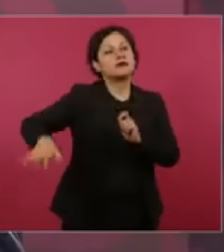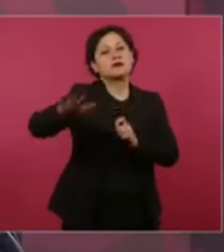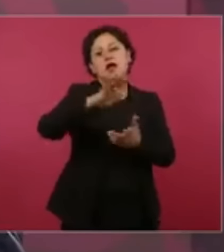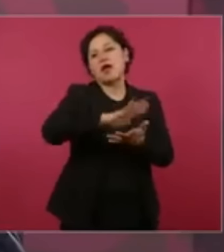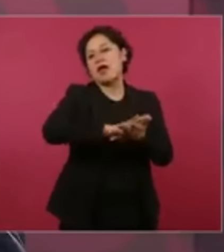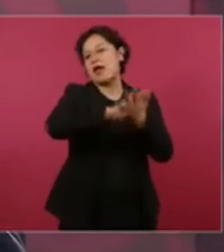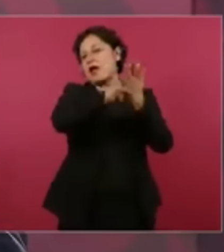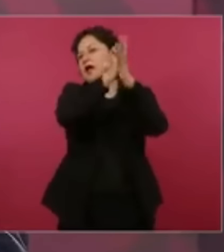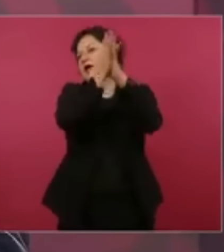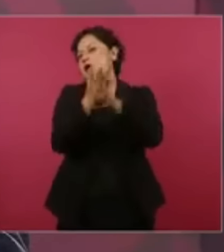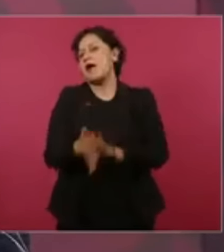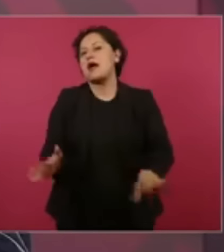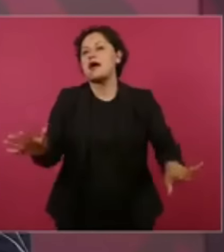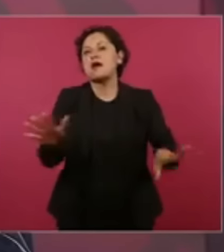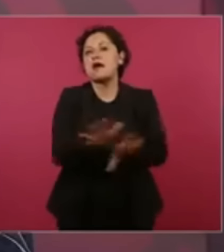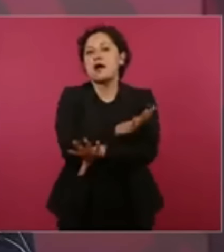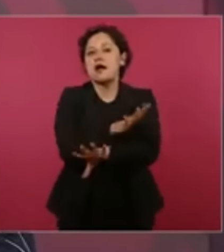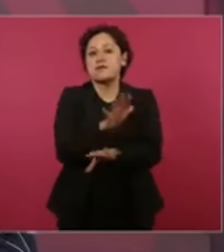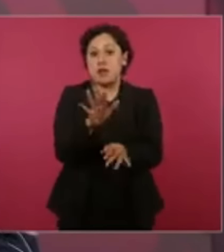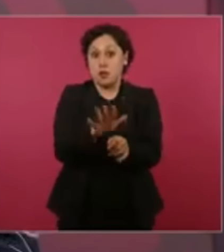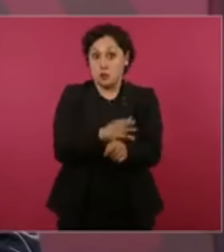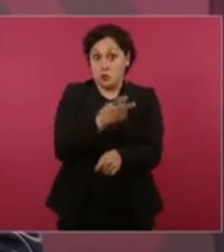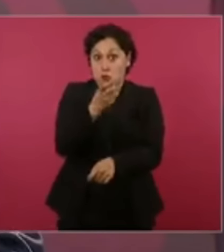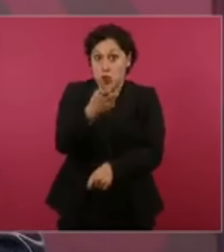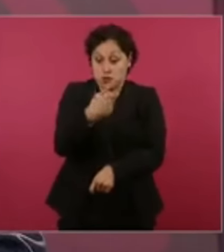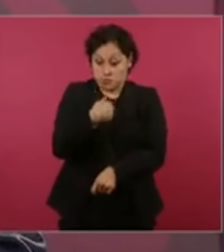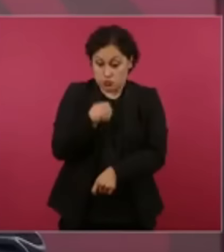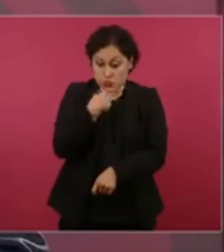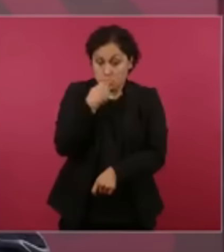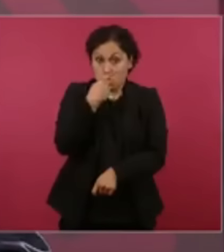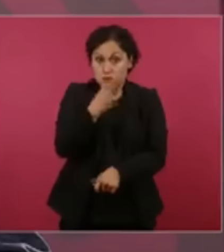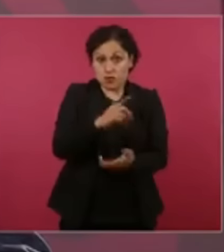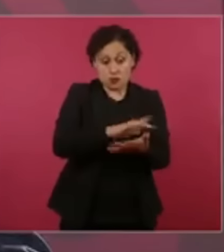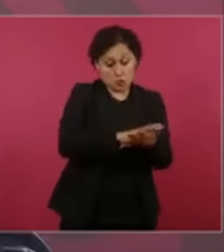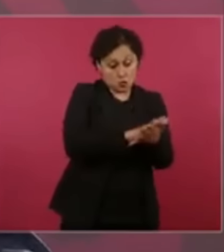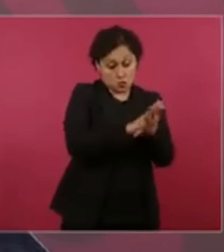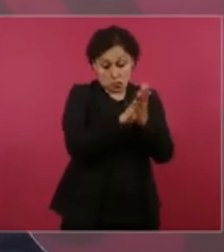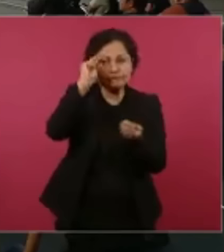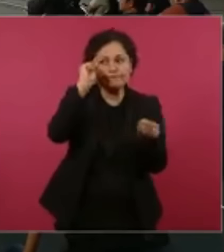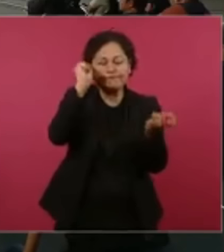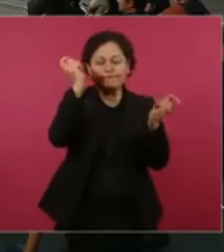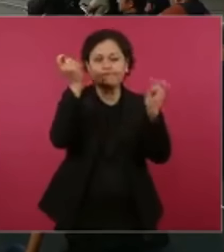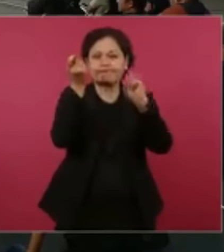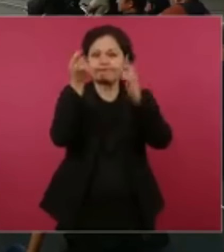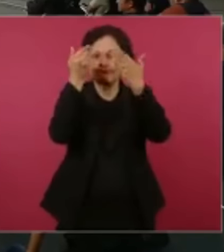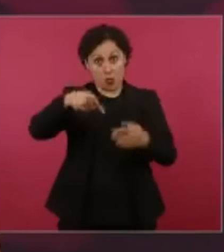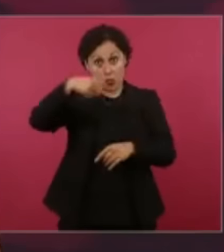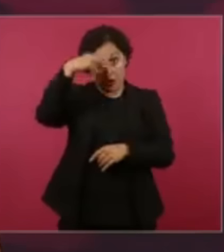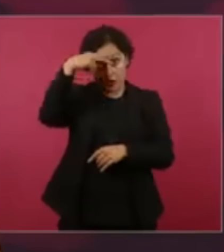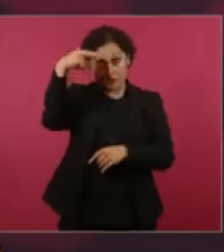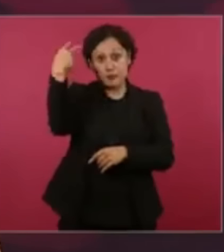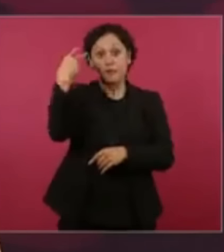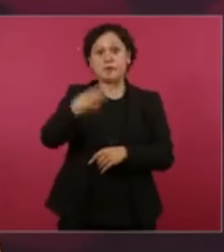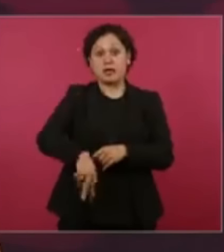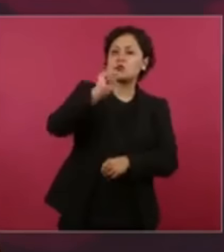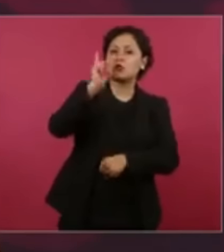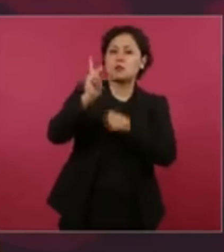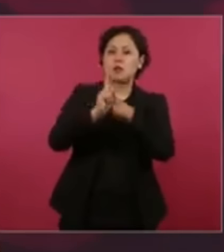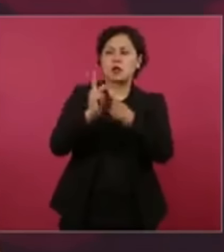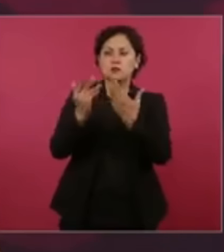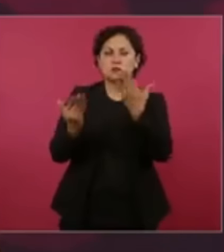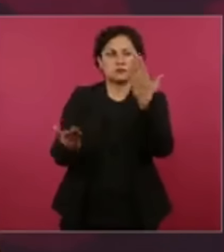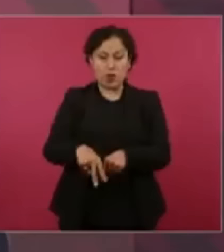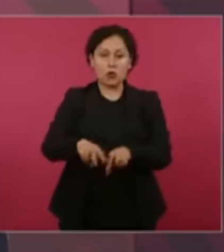todo. Por eso hablamos de la revolución de las conciencias. México es hoy uno de los países, quizá el país